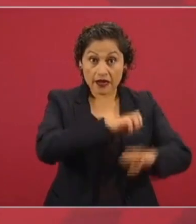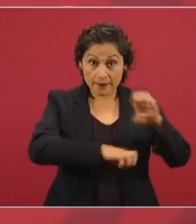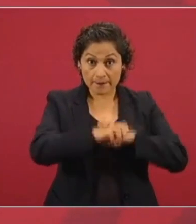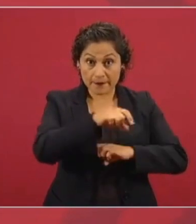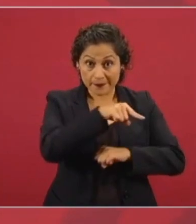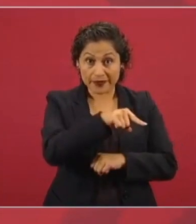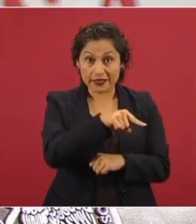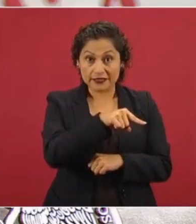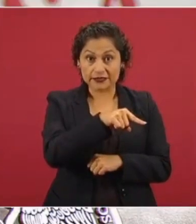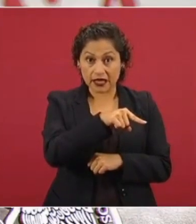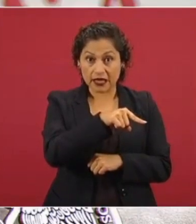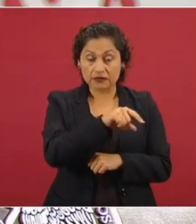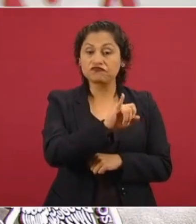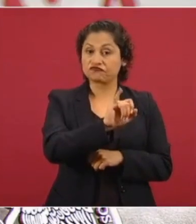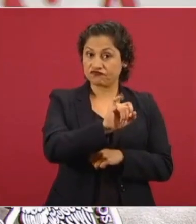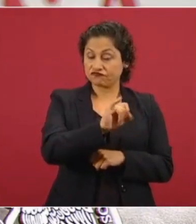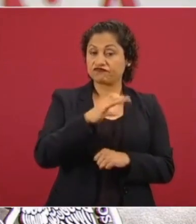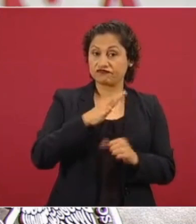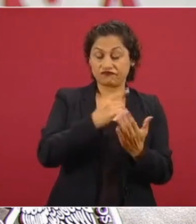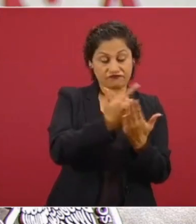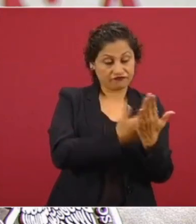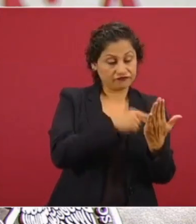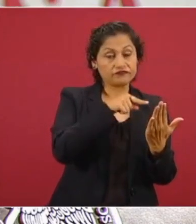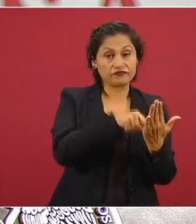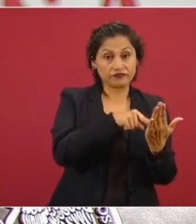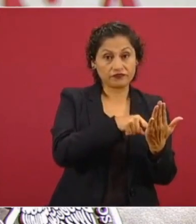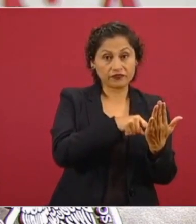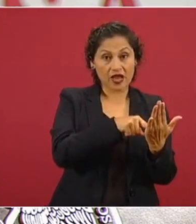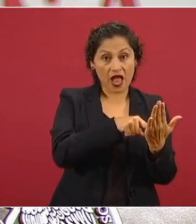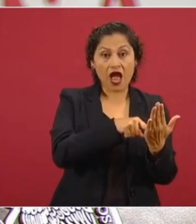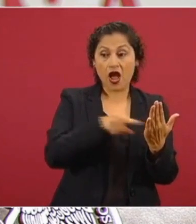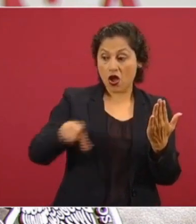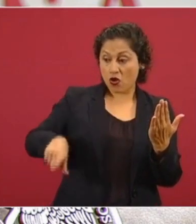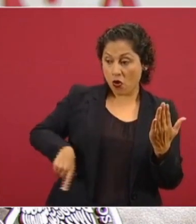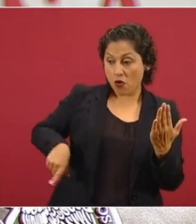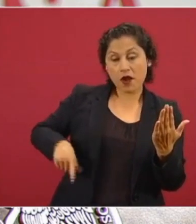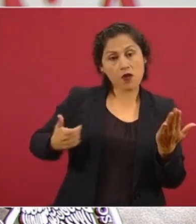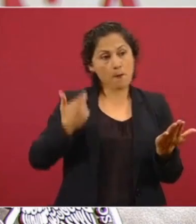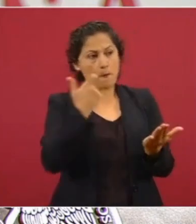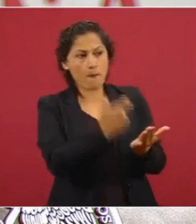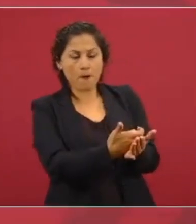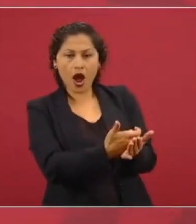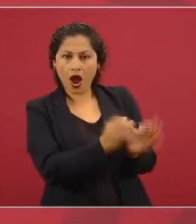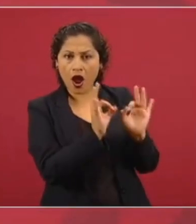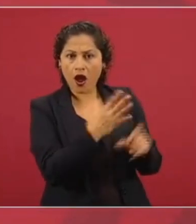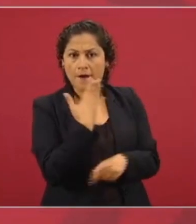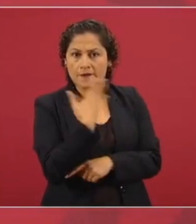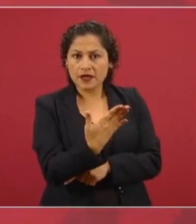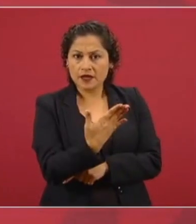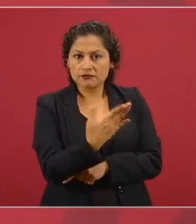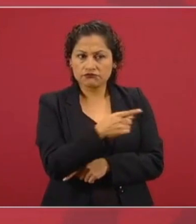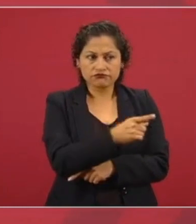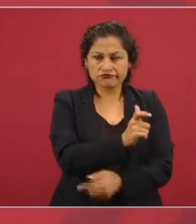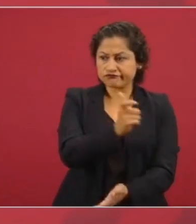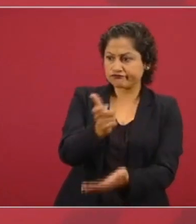por una cantidad importante de dinero entonces nosotros no podemos dar ese